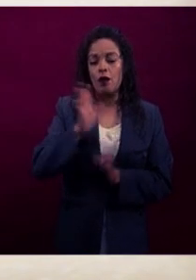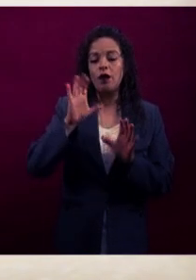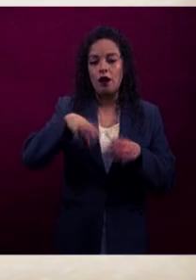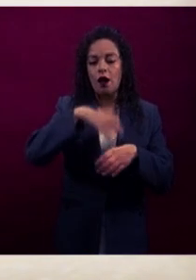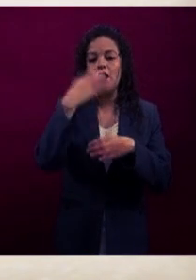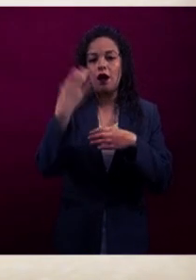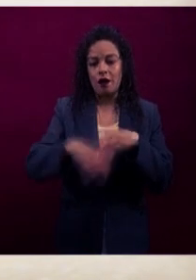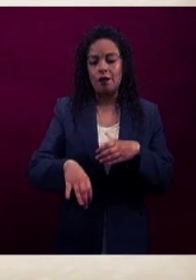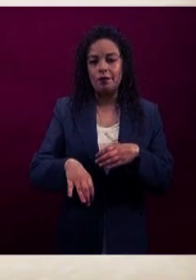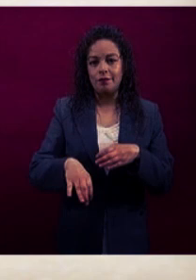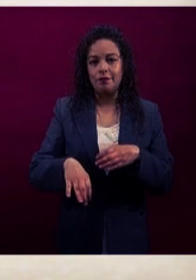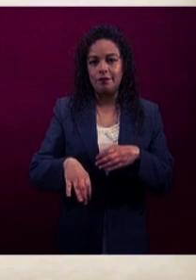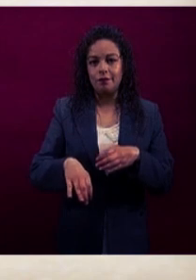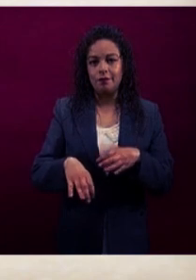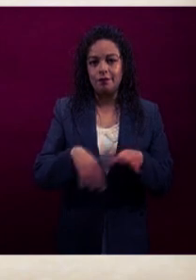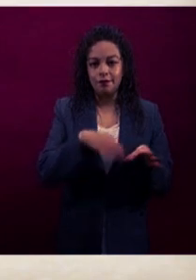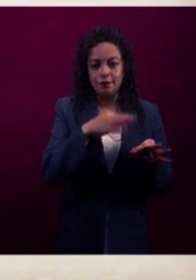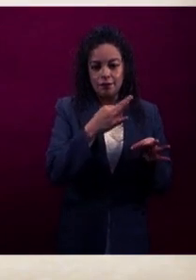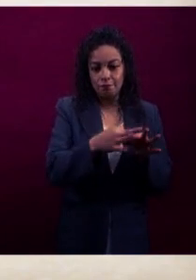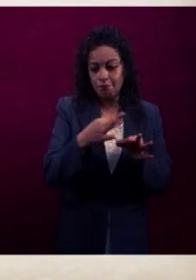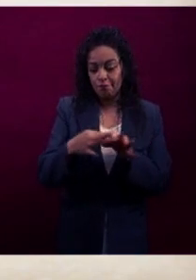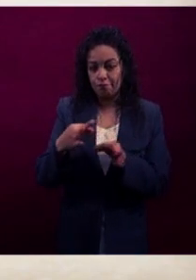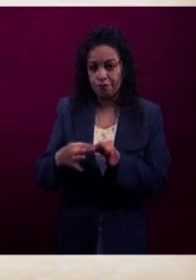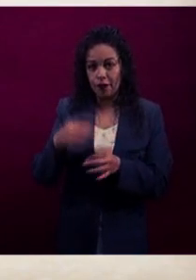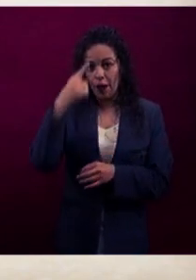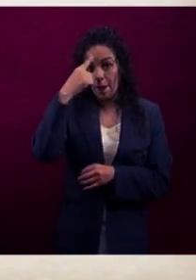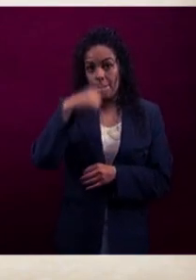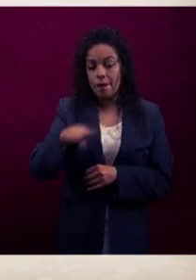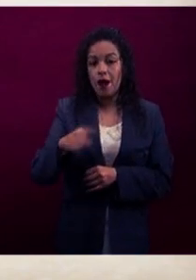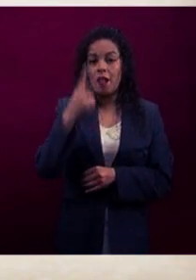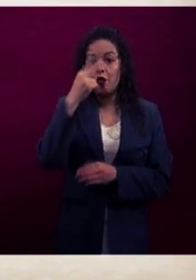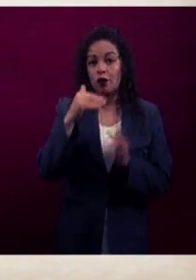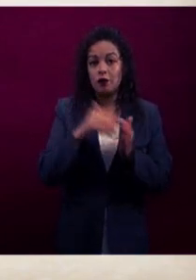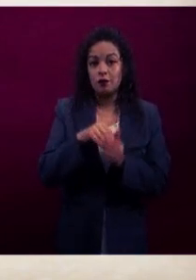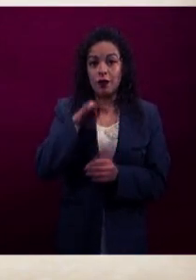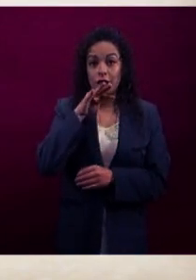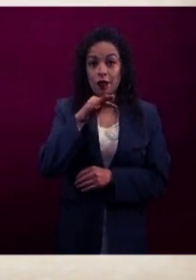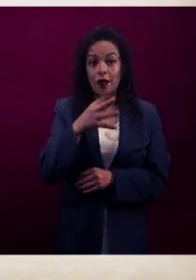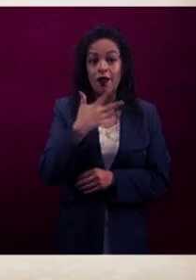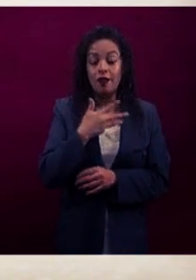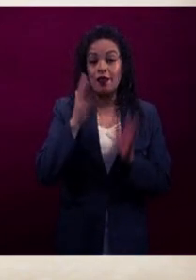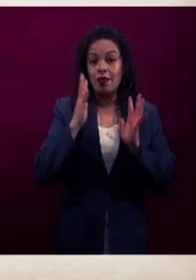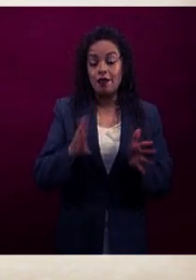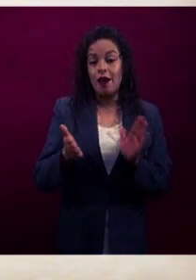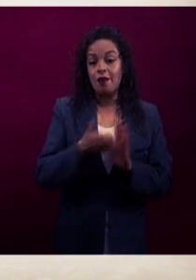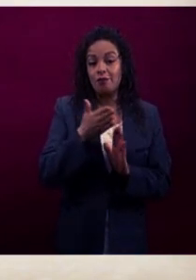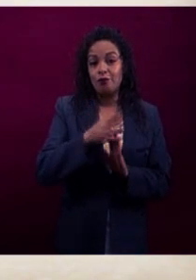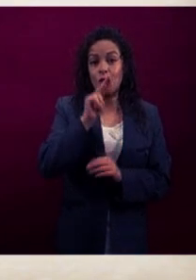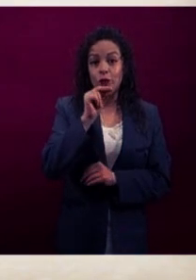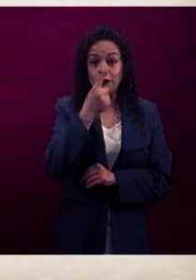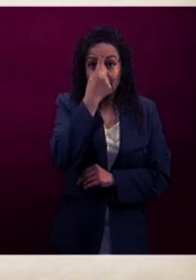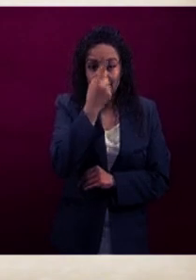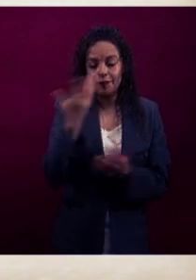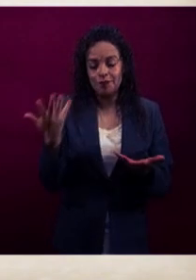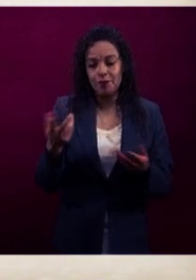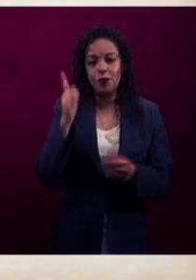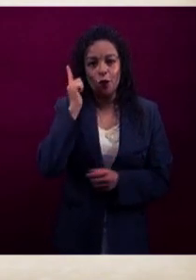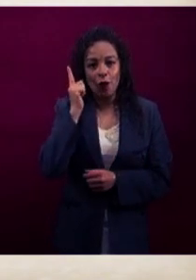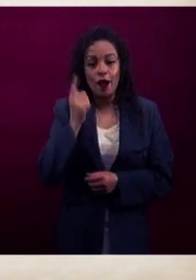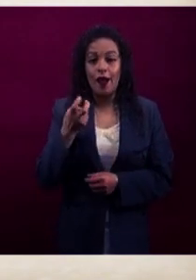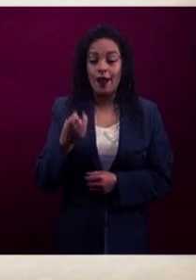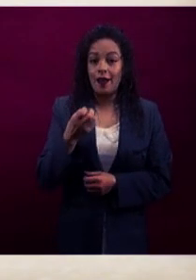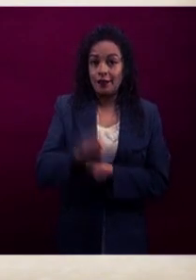ahora sí, cumplir con la meta del 2019, que fueron 81. Para este año tenemos los